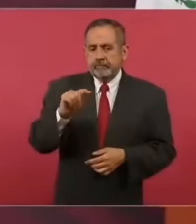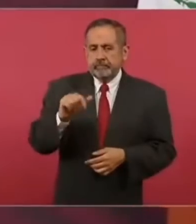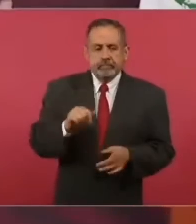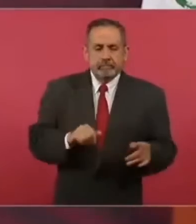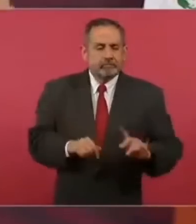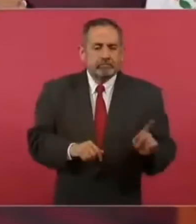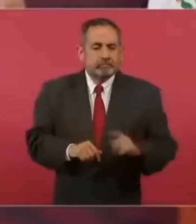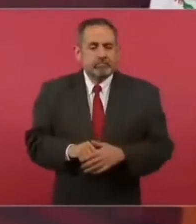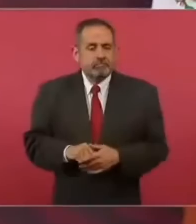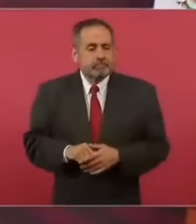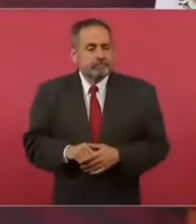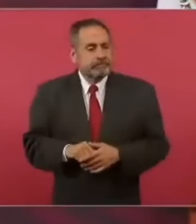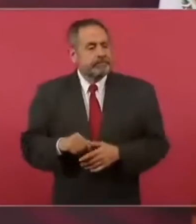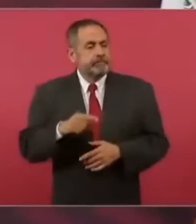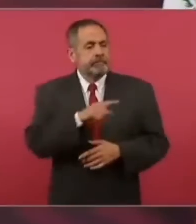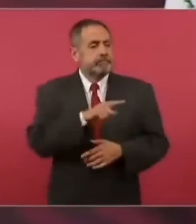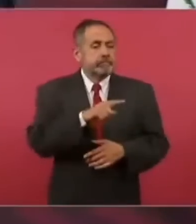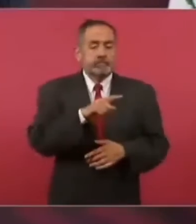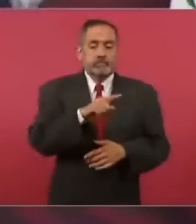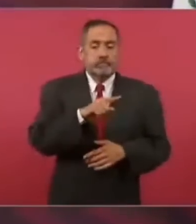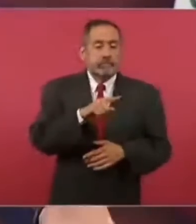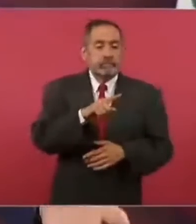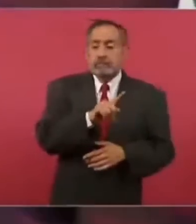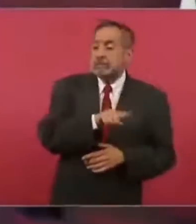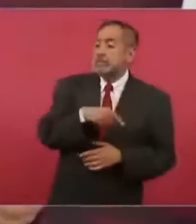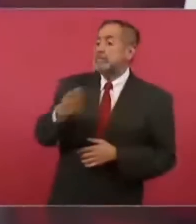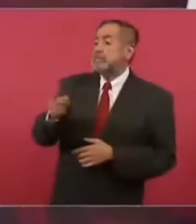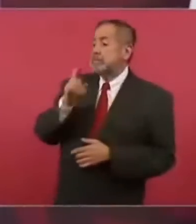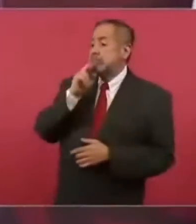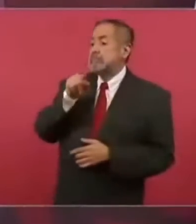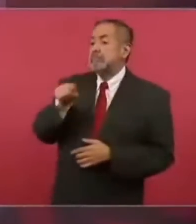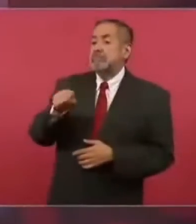llama a votar por Peña Nieto